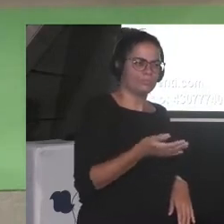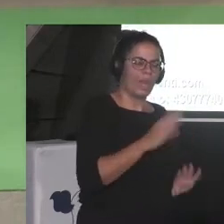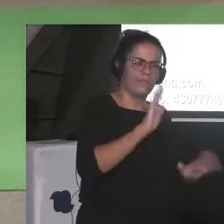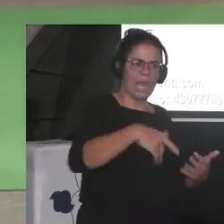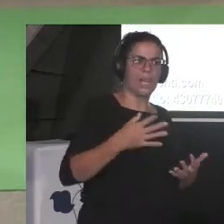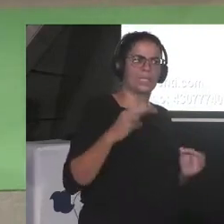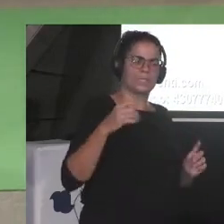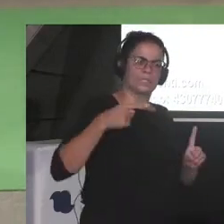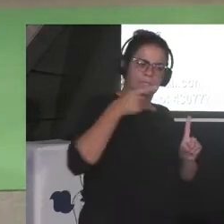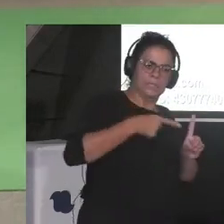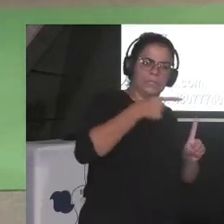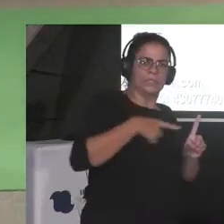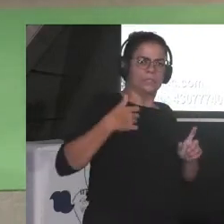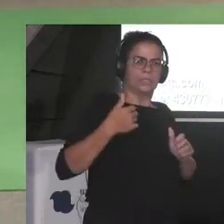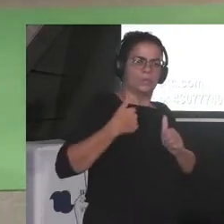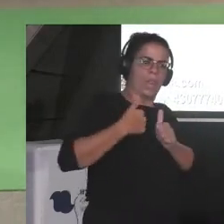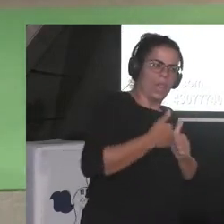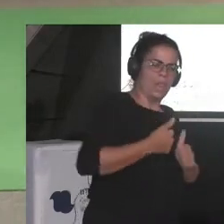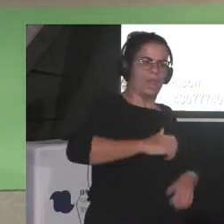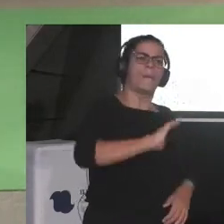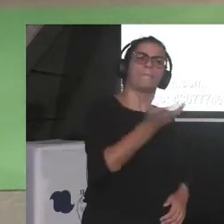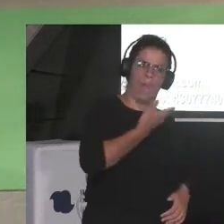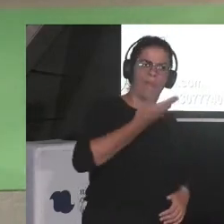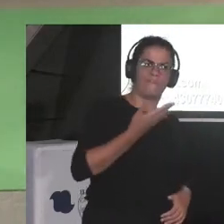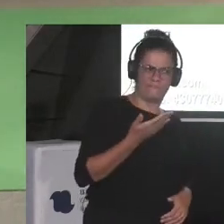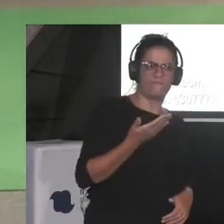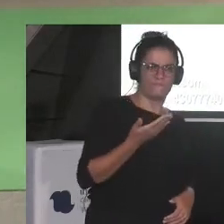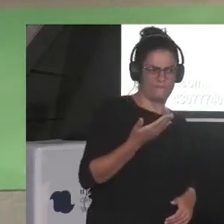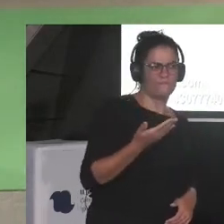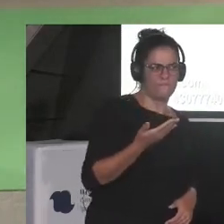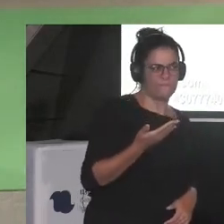persecución y es es tremendo